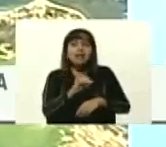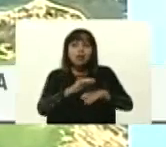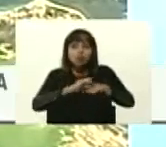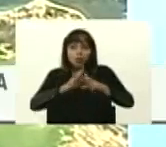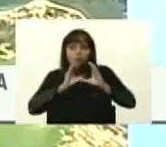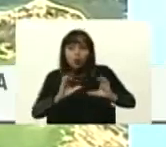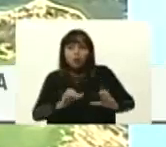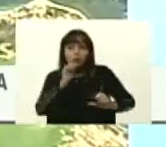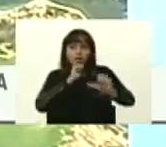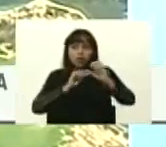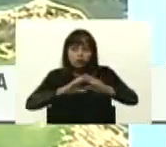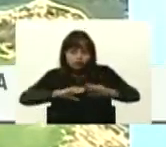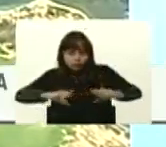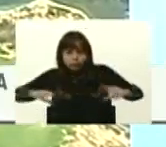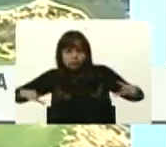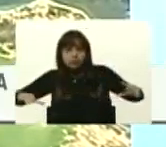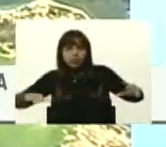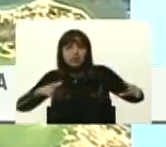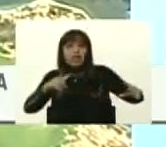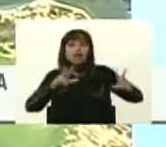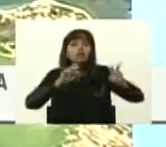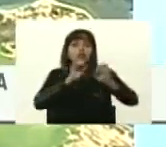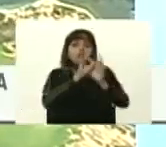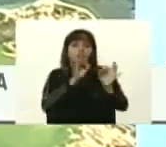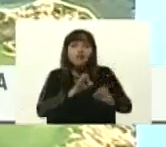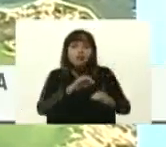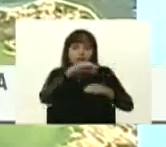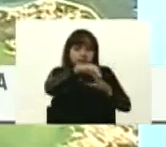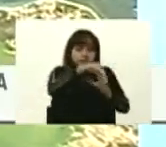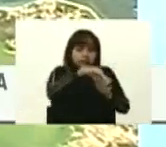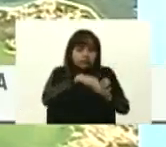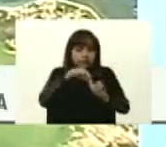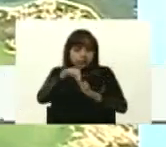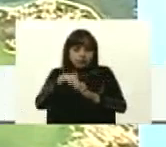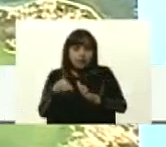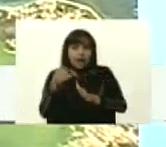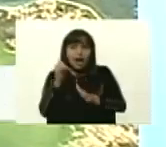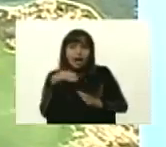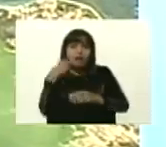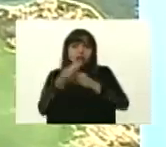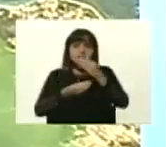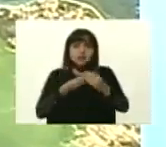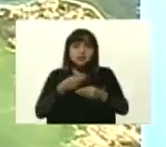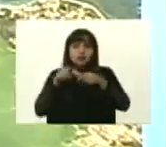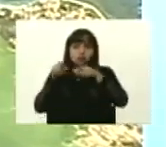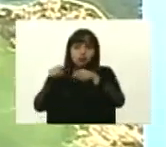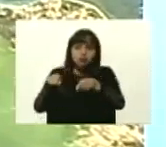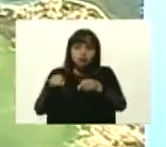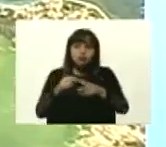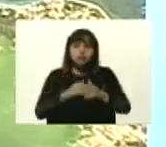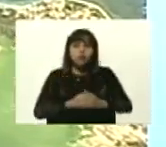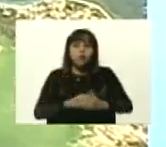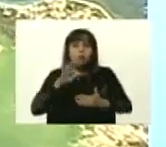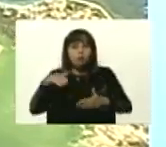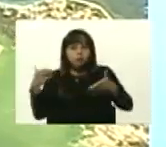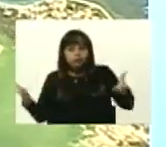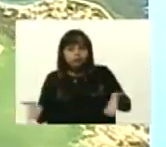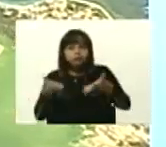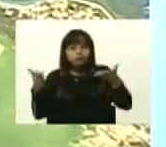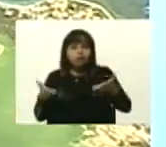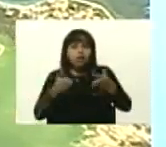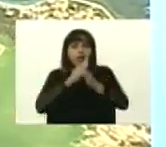gestionar ese nuevo recurso alimenticio con el cual estamos contando justamente para potenciar el sector